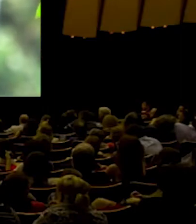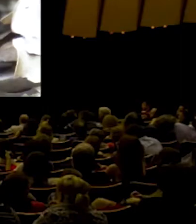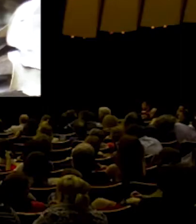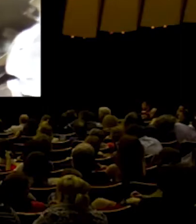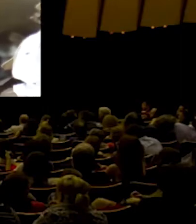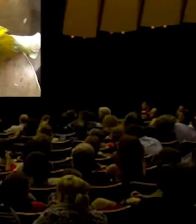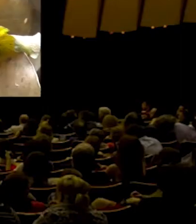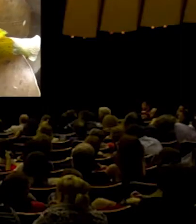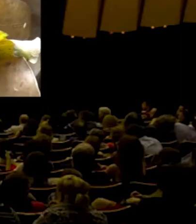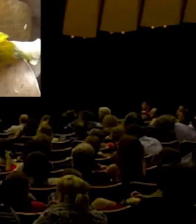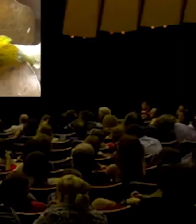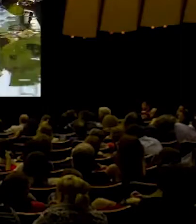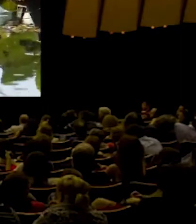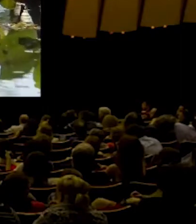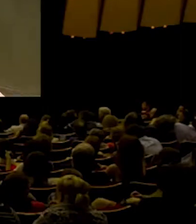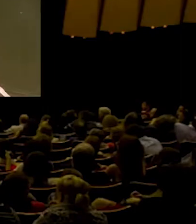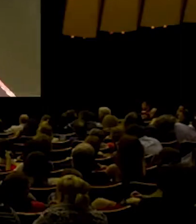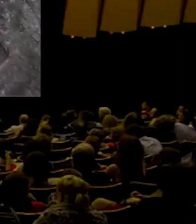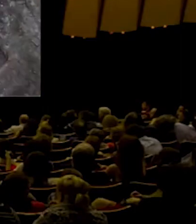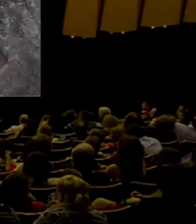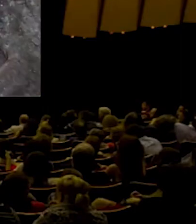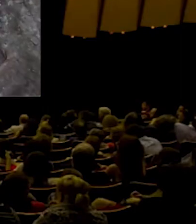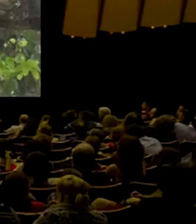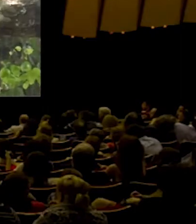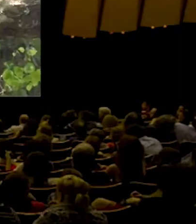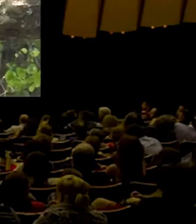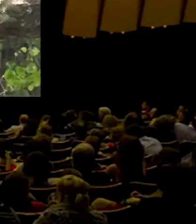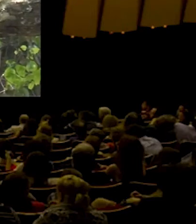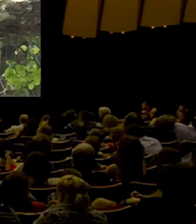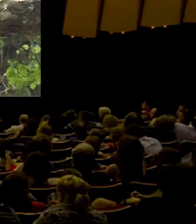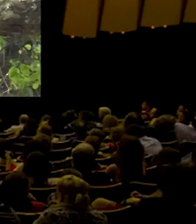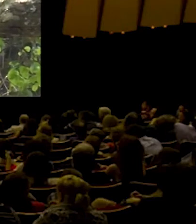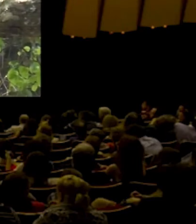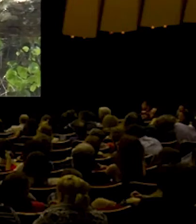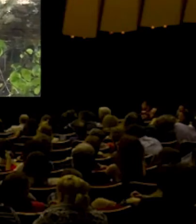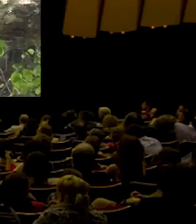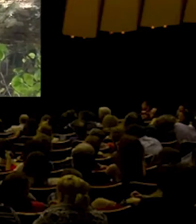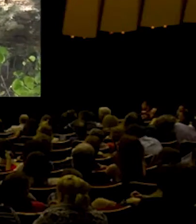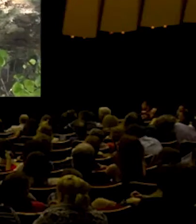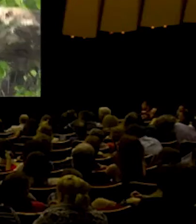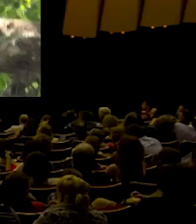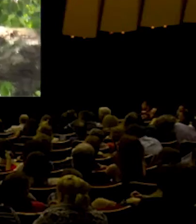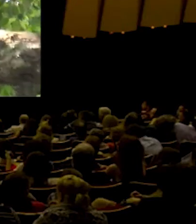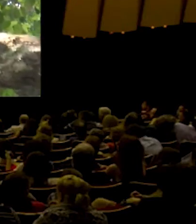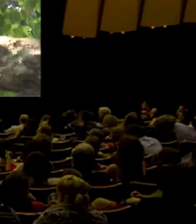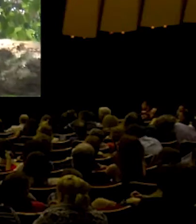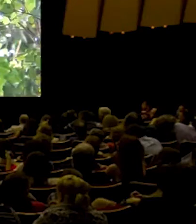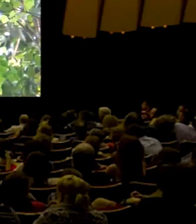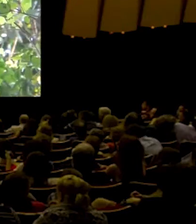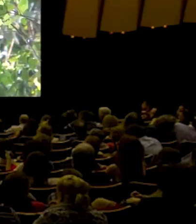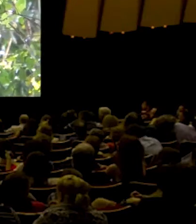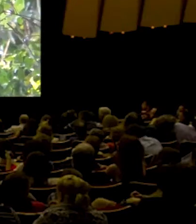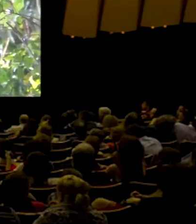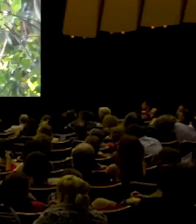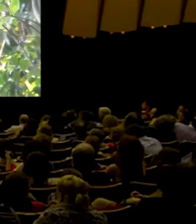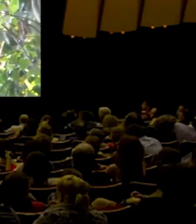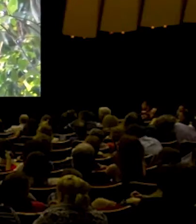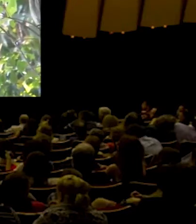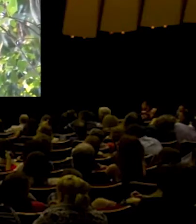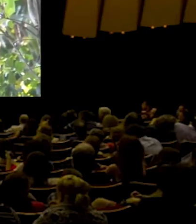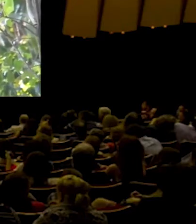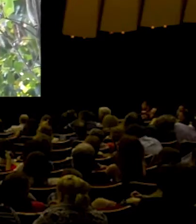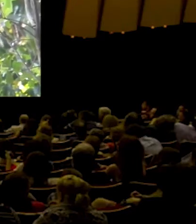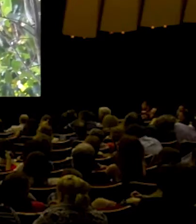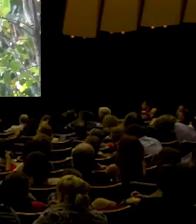ciclo que nos mueve a todos